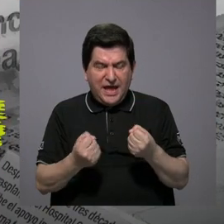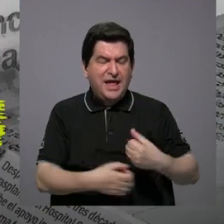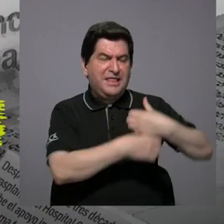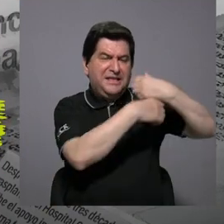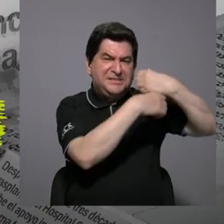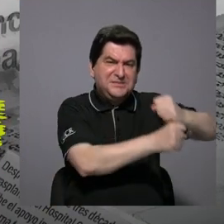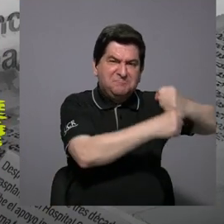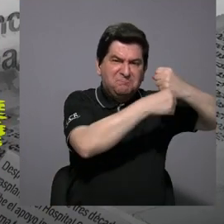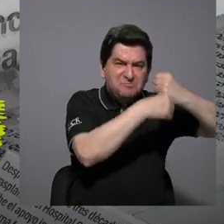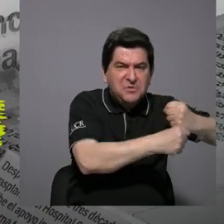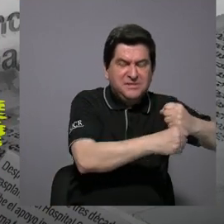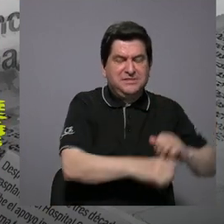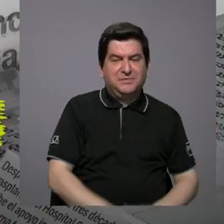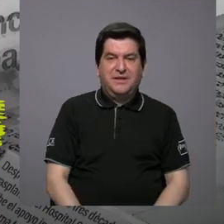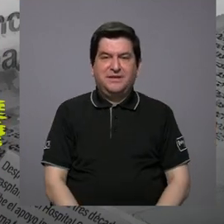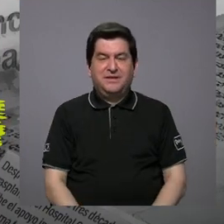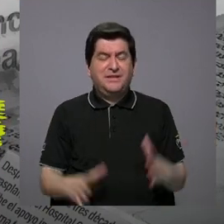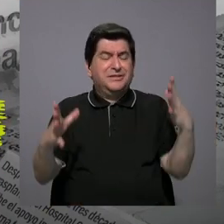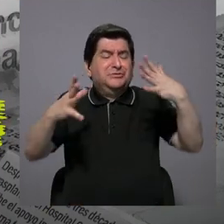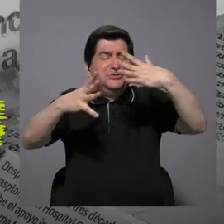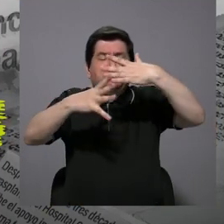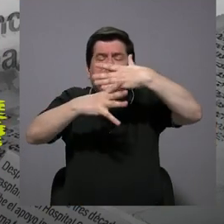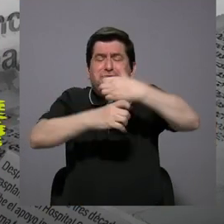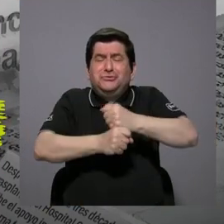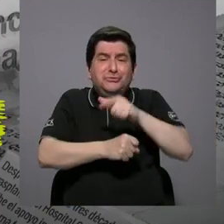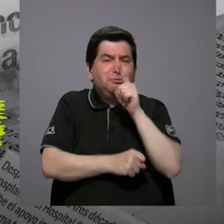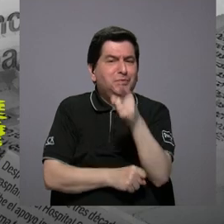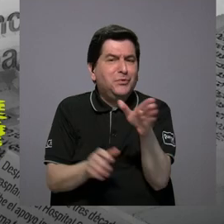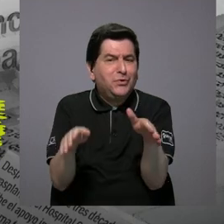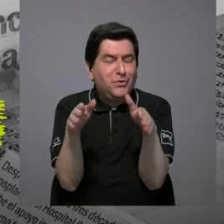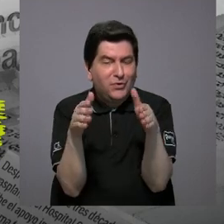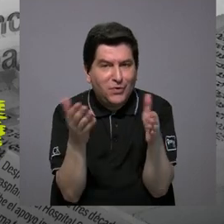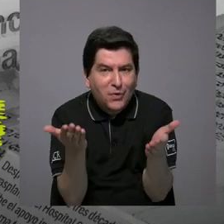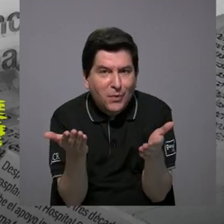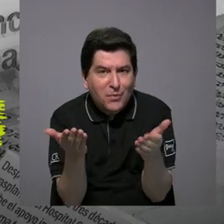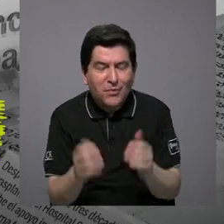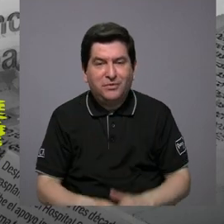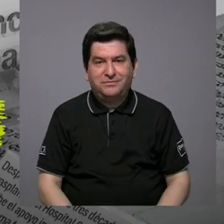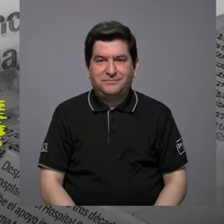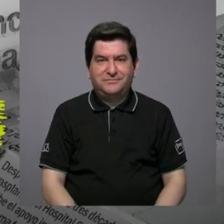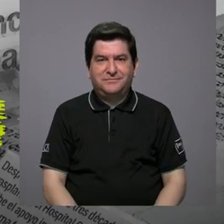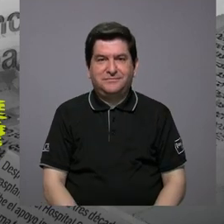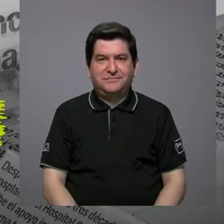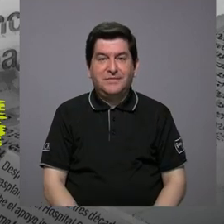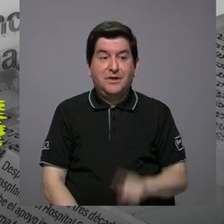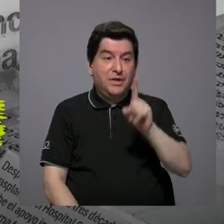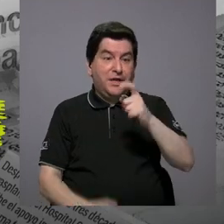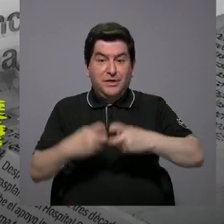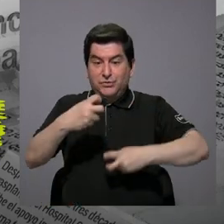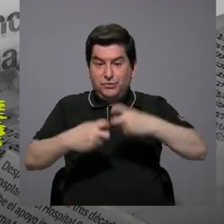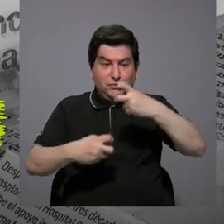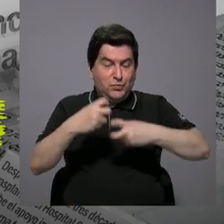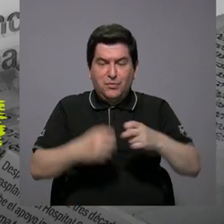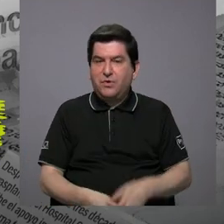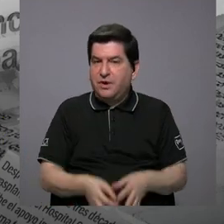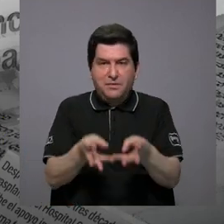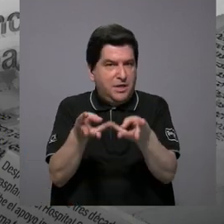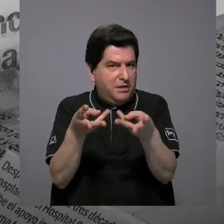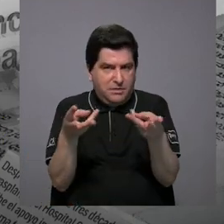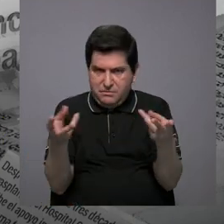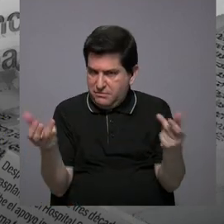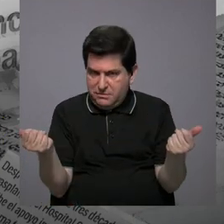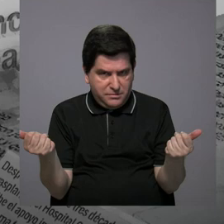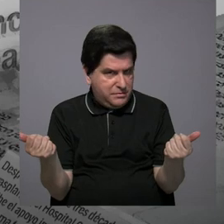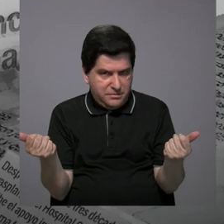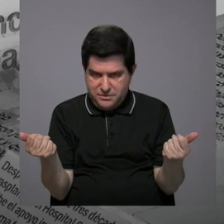municipalidades? ¿Cómo lo resumiría usted en un problema que si no se resuelve,